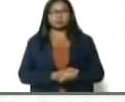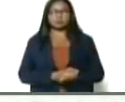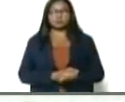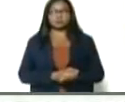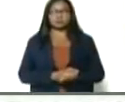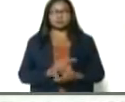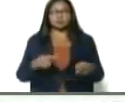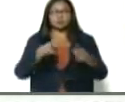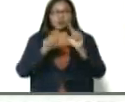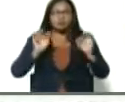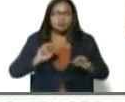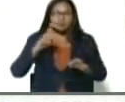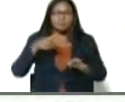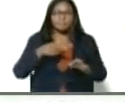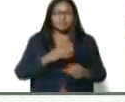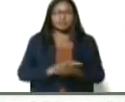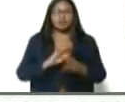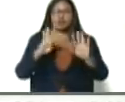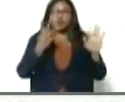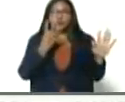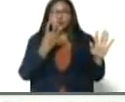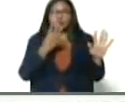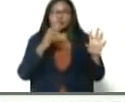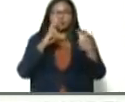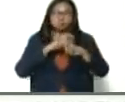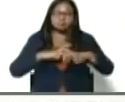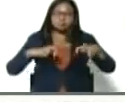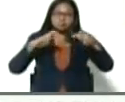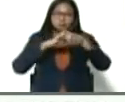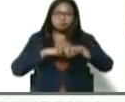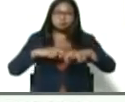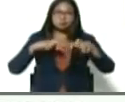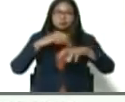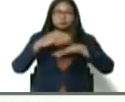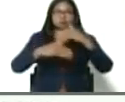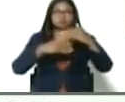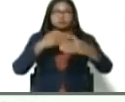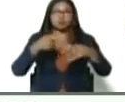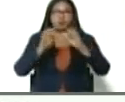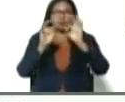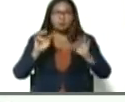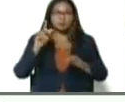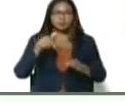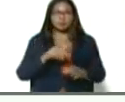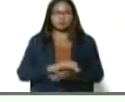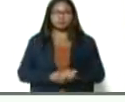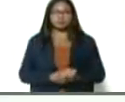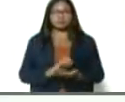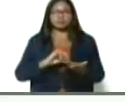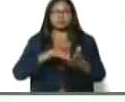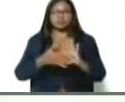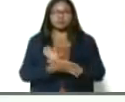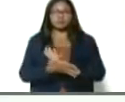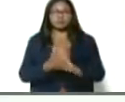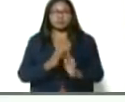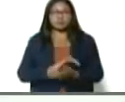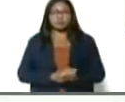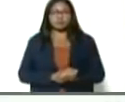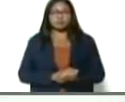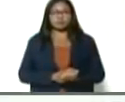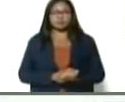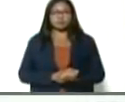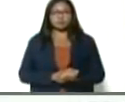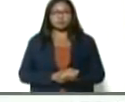novena vértice que hay que estar estudiando permanentemente, la novena vértice es la vértice o el